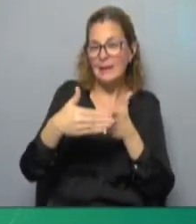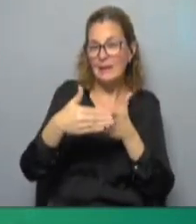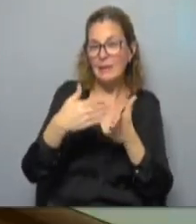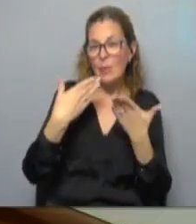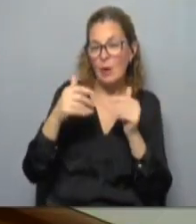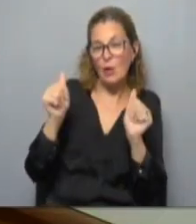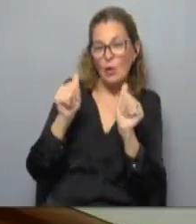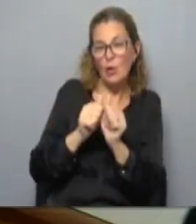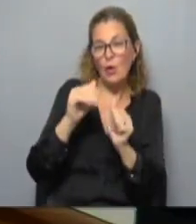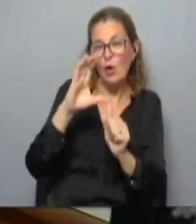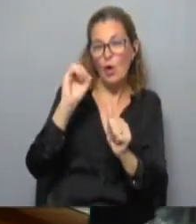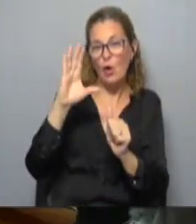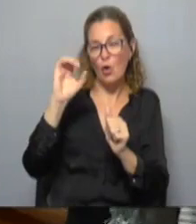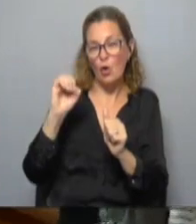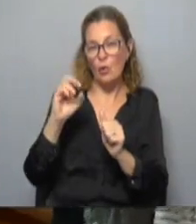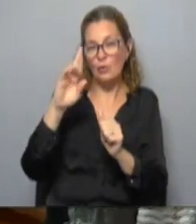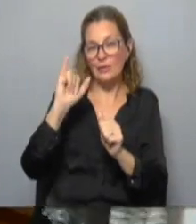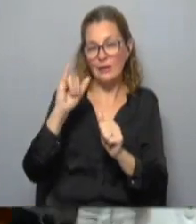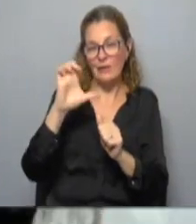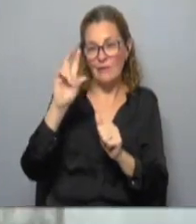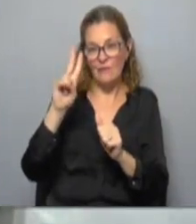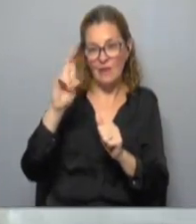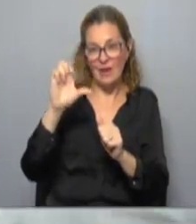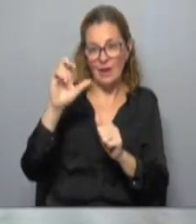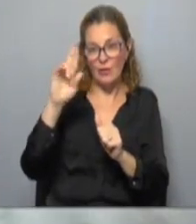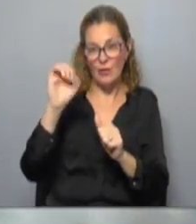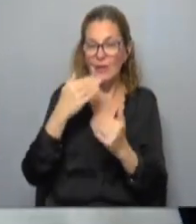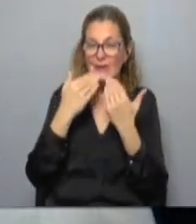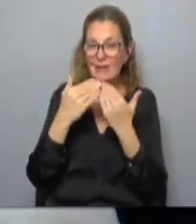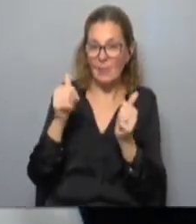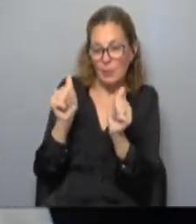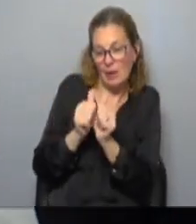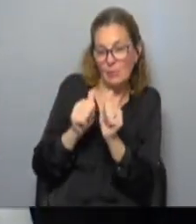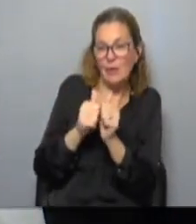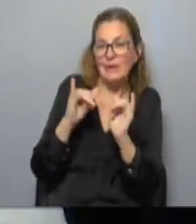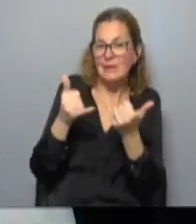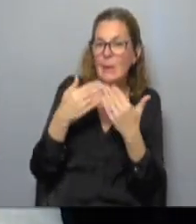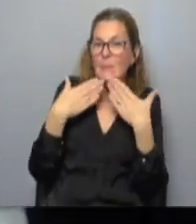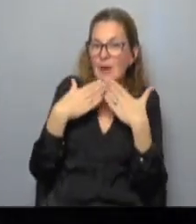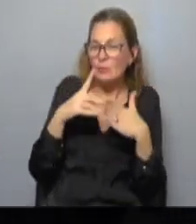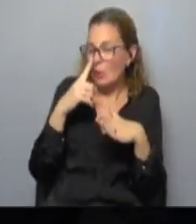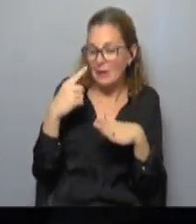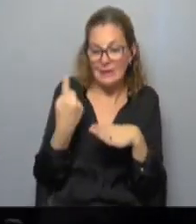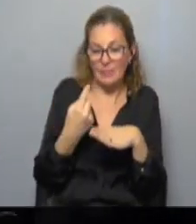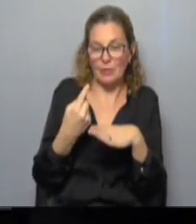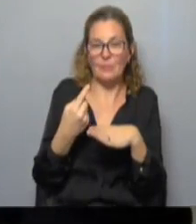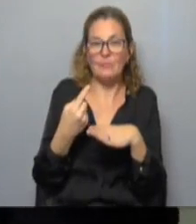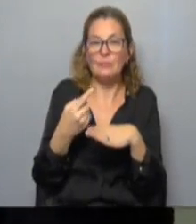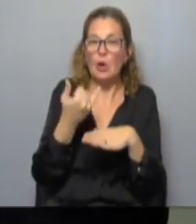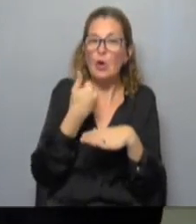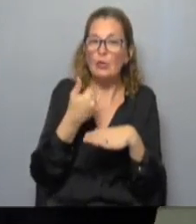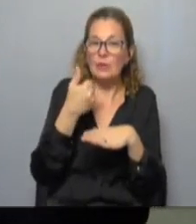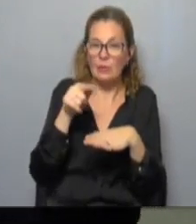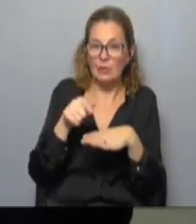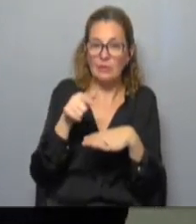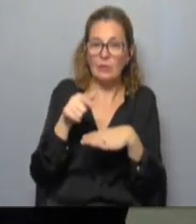eso estamos junto a Coco Rivero Rivero gracias por estar con nosotros y ya te pregunto inmediatamente contanos bueno